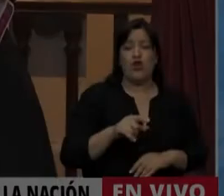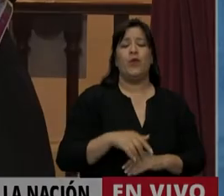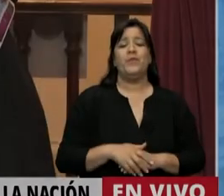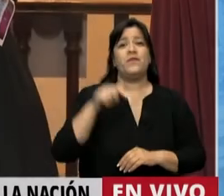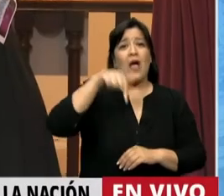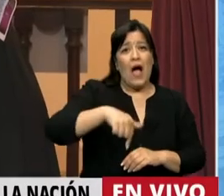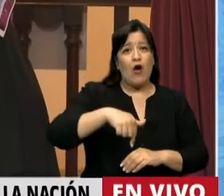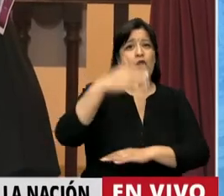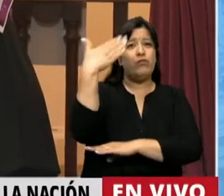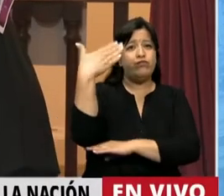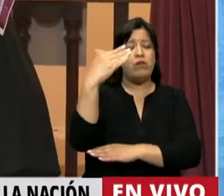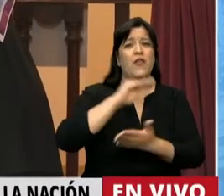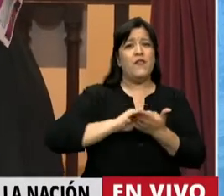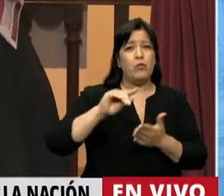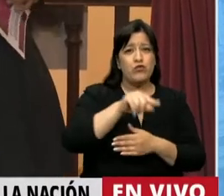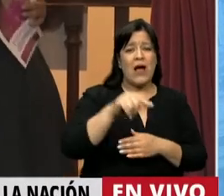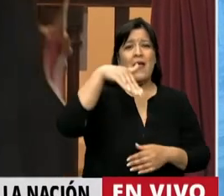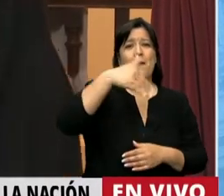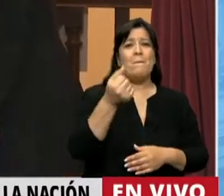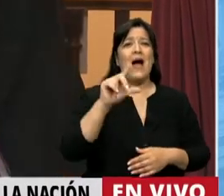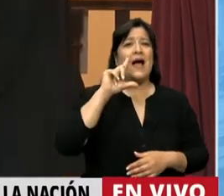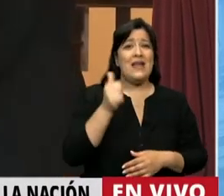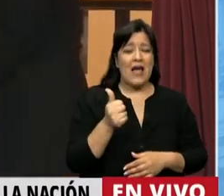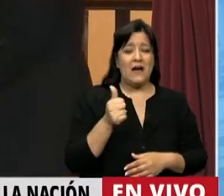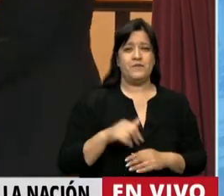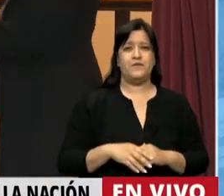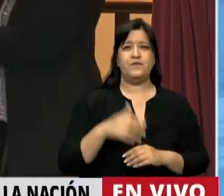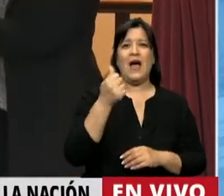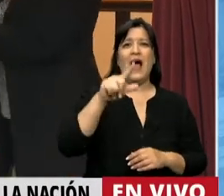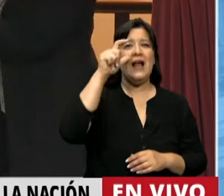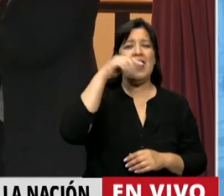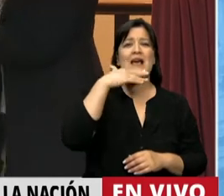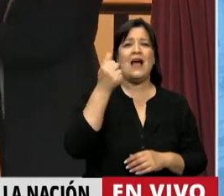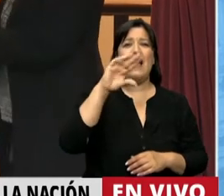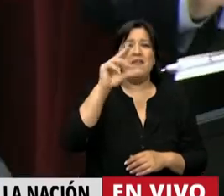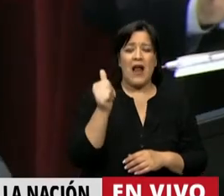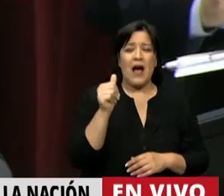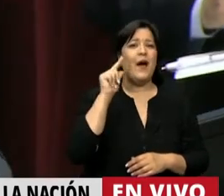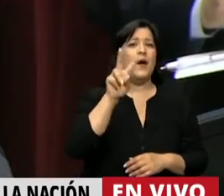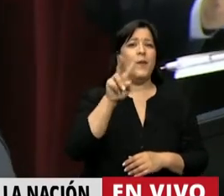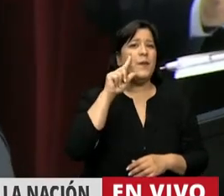Tiene la palabra la diputada Alejandra María Vigo.